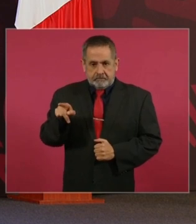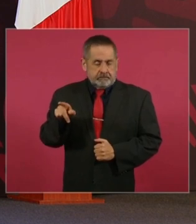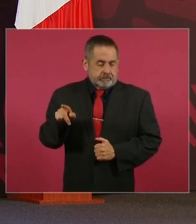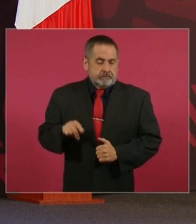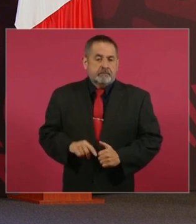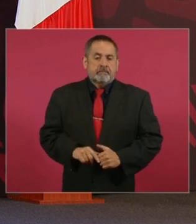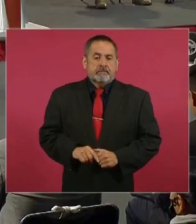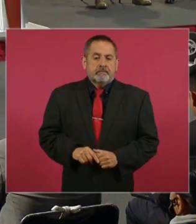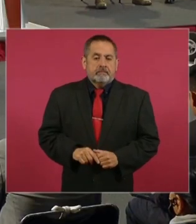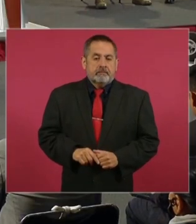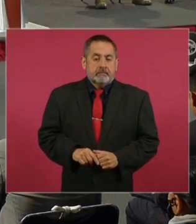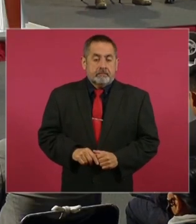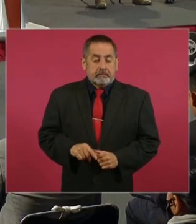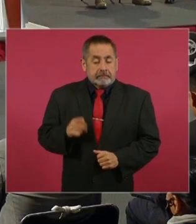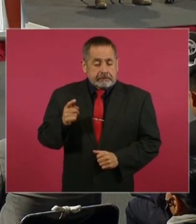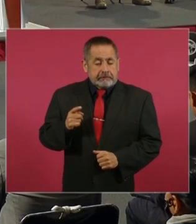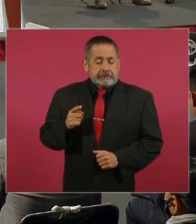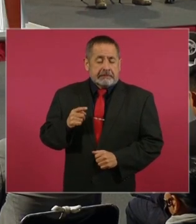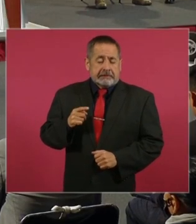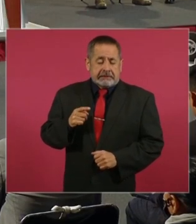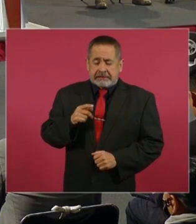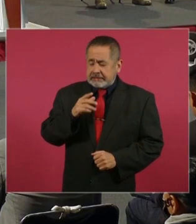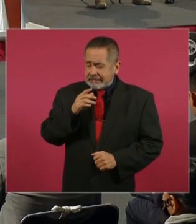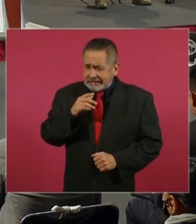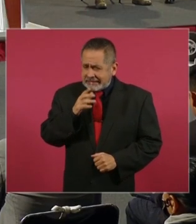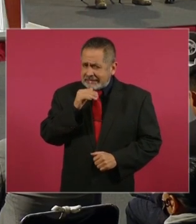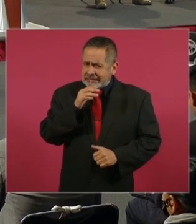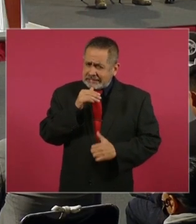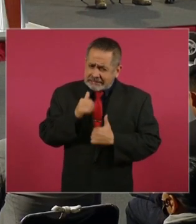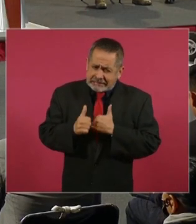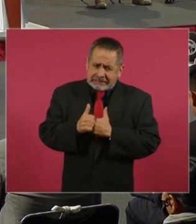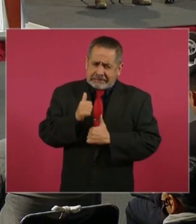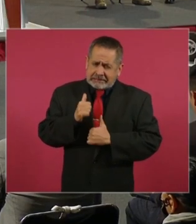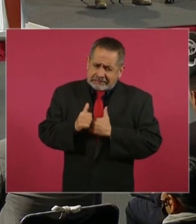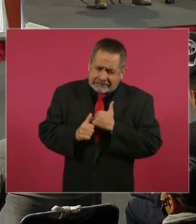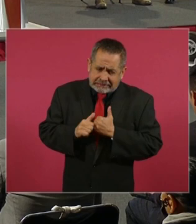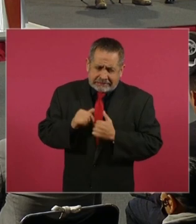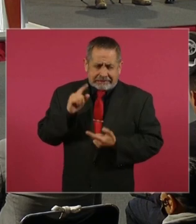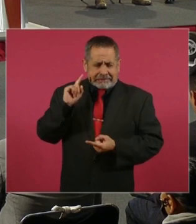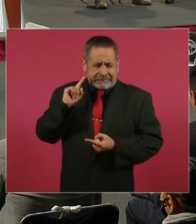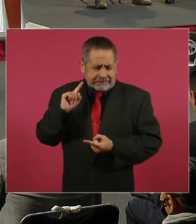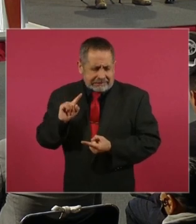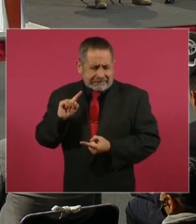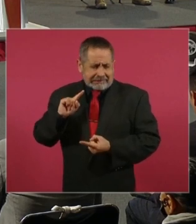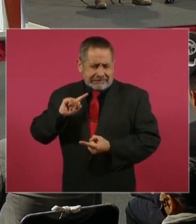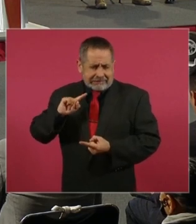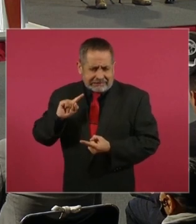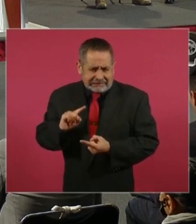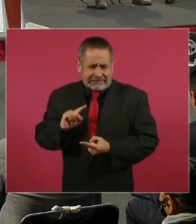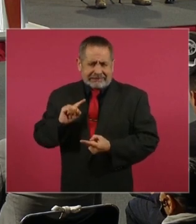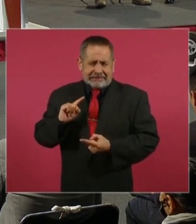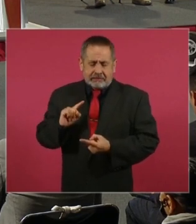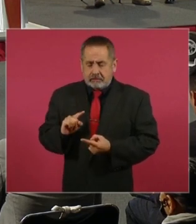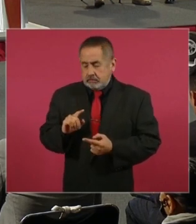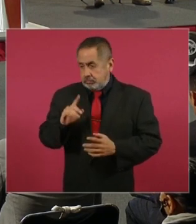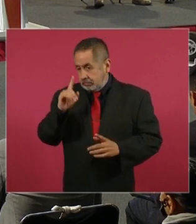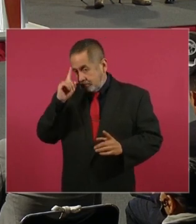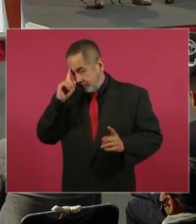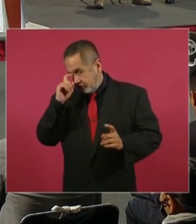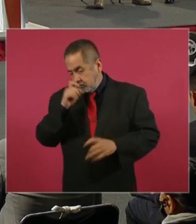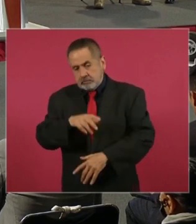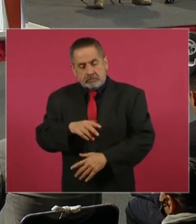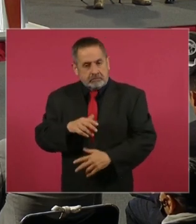Nos costó que no siguiera subiendo